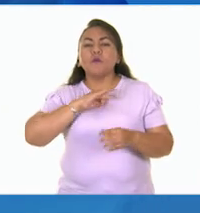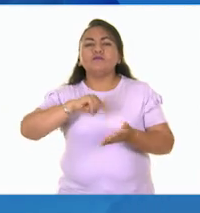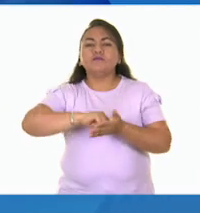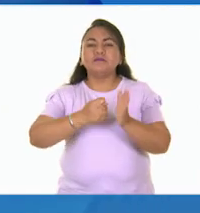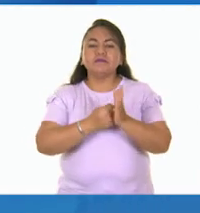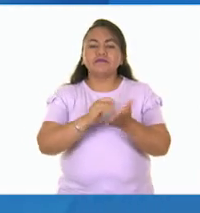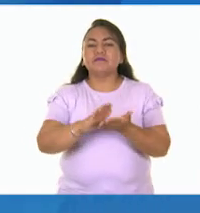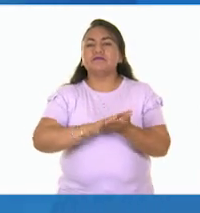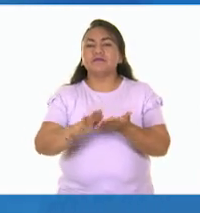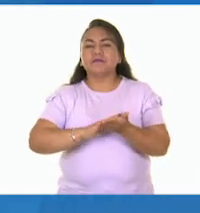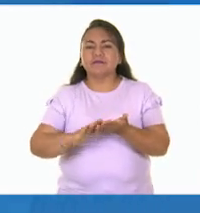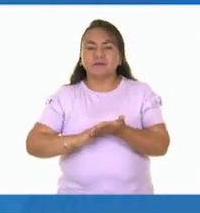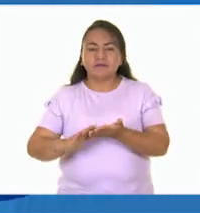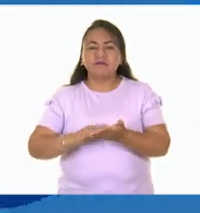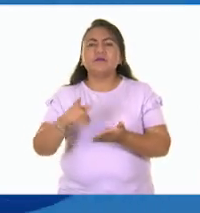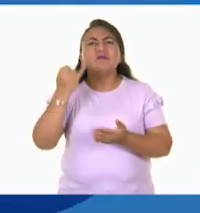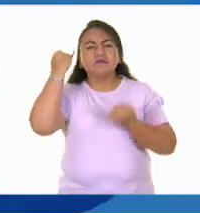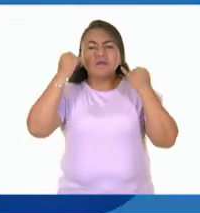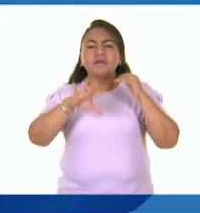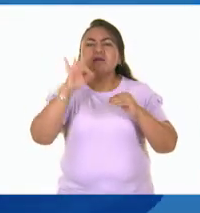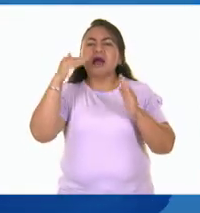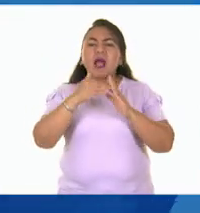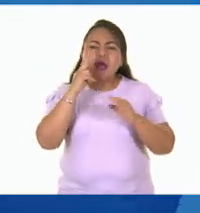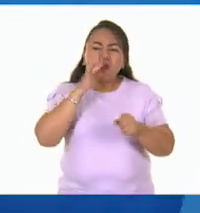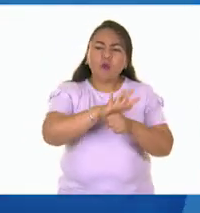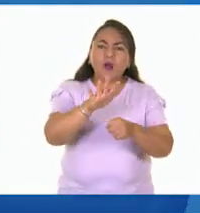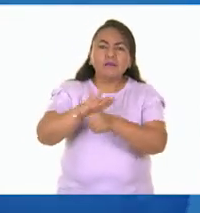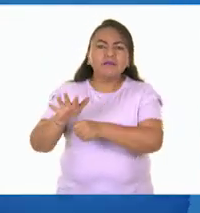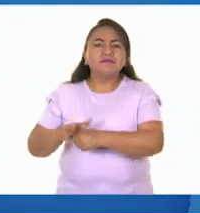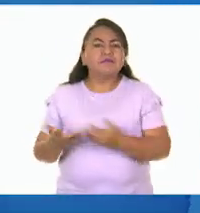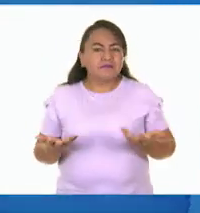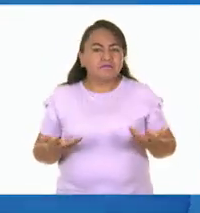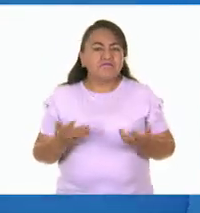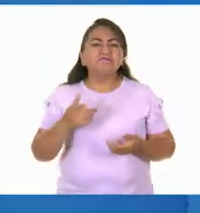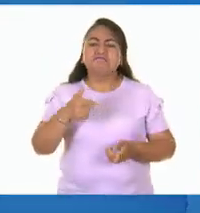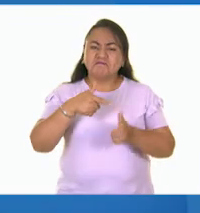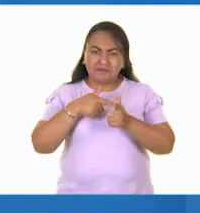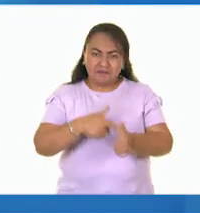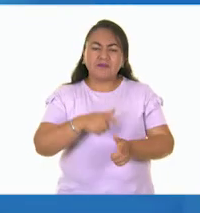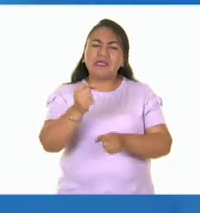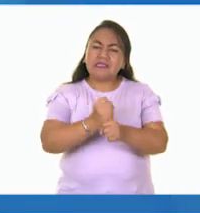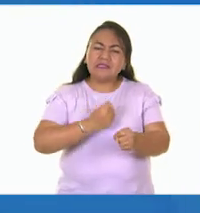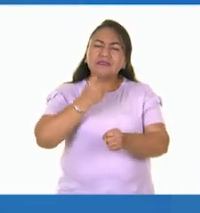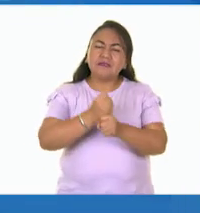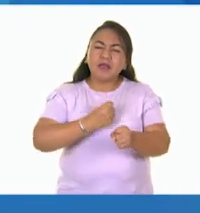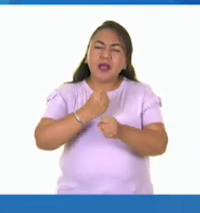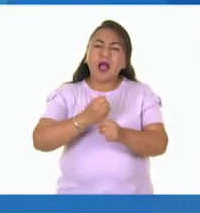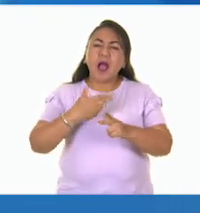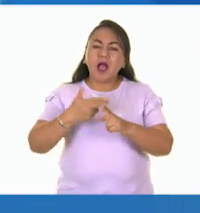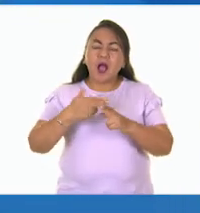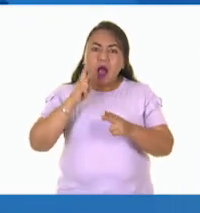técnica del frotage. ¿Qué otros objetos encontraste en tu casa? Sigue explorando esta técnica y llegarás a increíbles resultados.